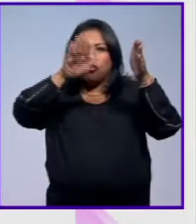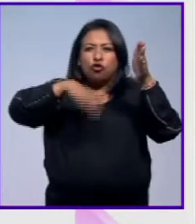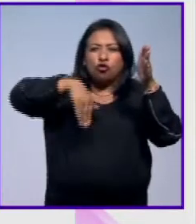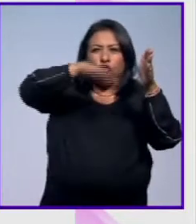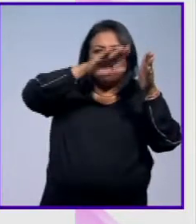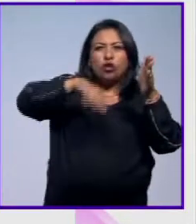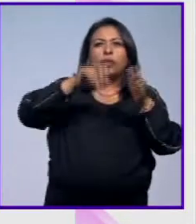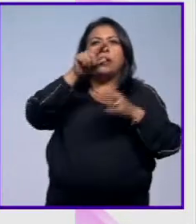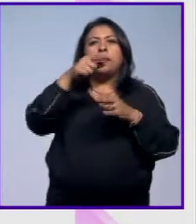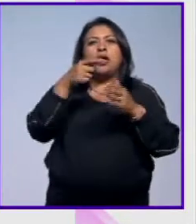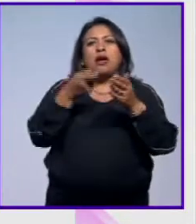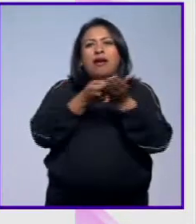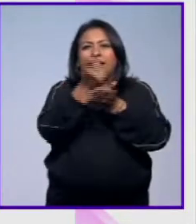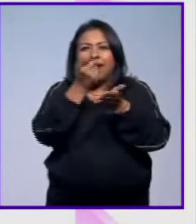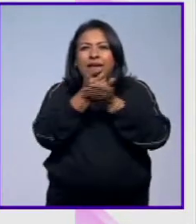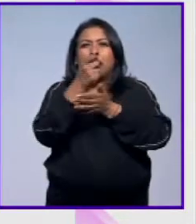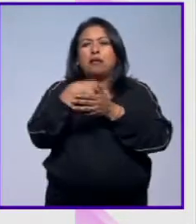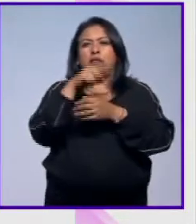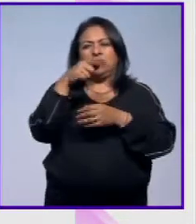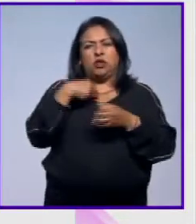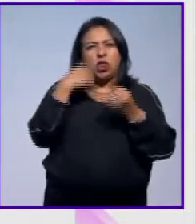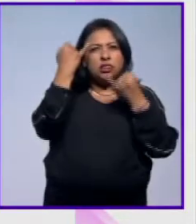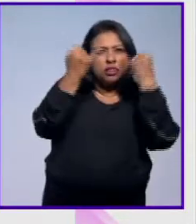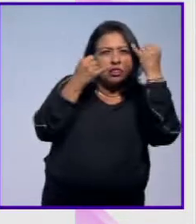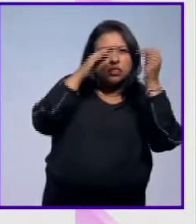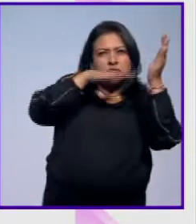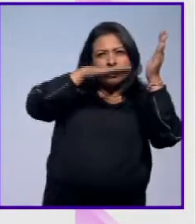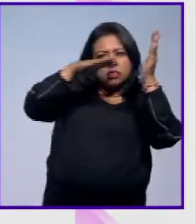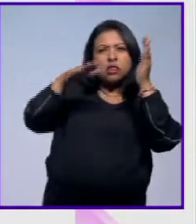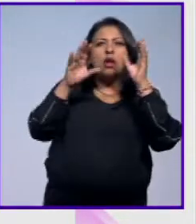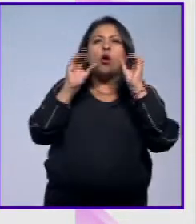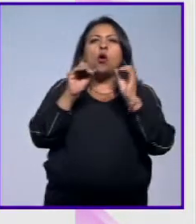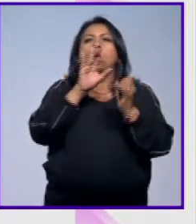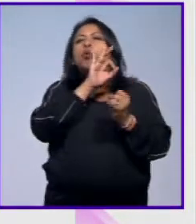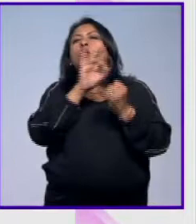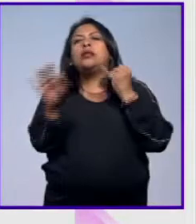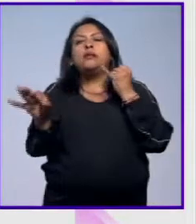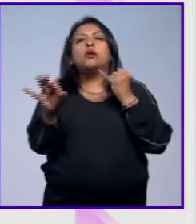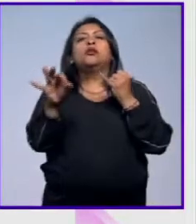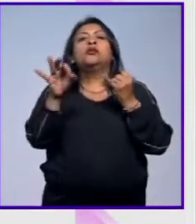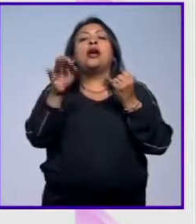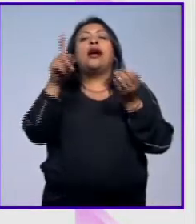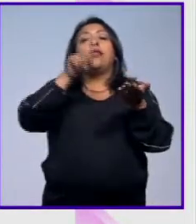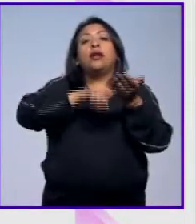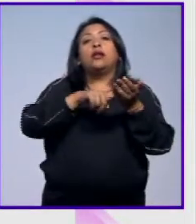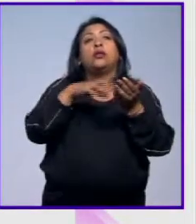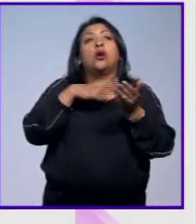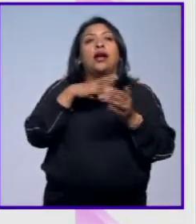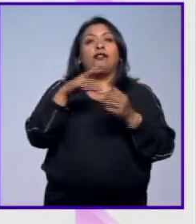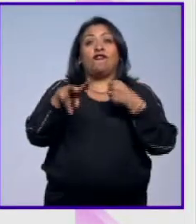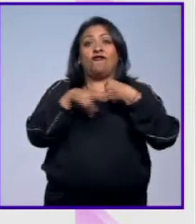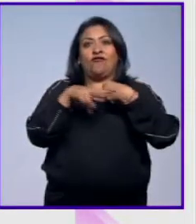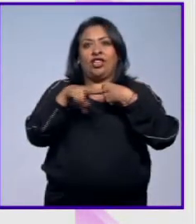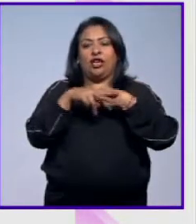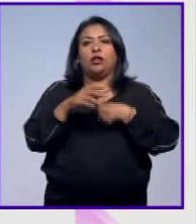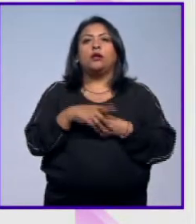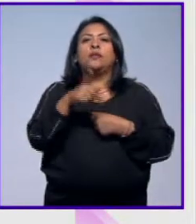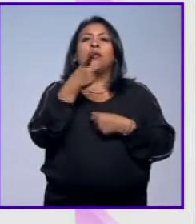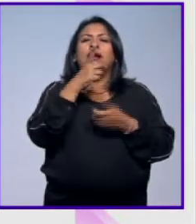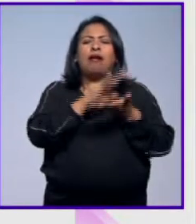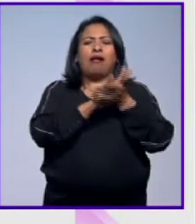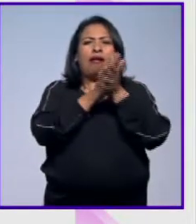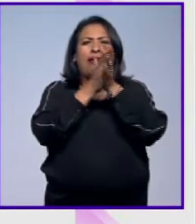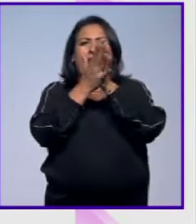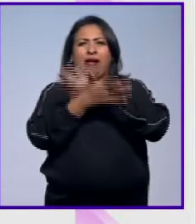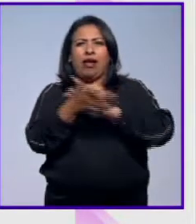también sus raspadores que él mismo crea o también podemos ver últimas obras donde incorpora el cristal. Hablas de una transición